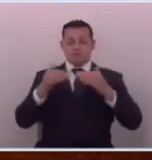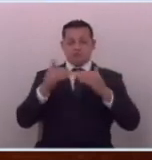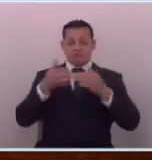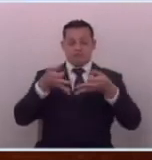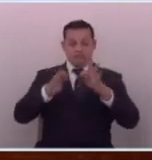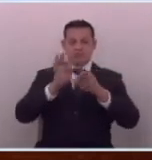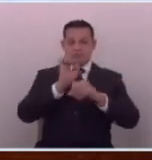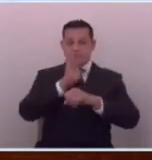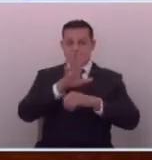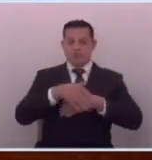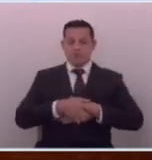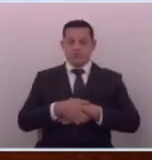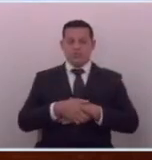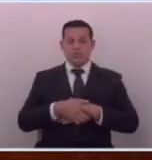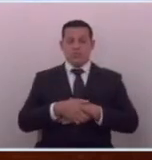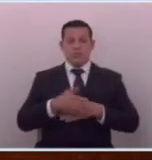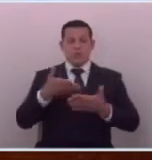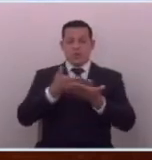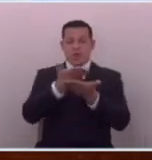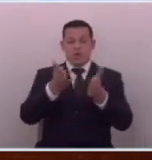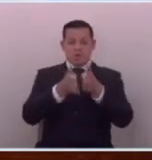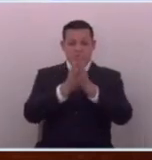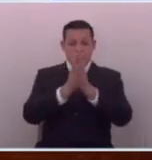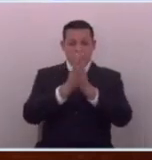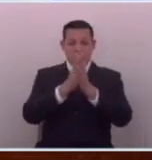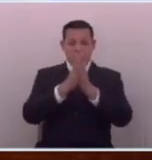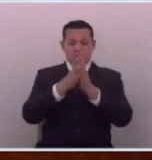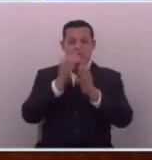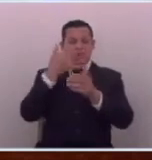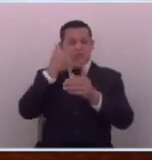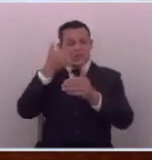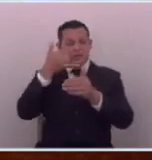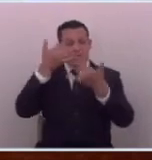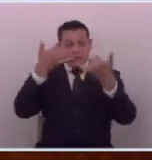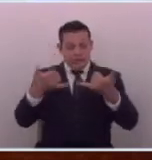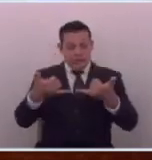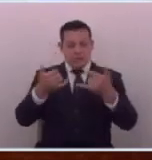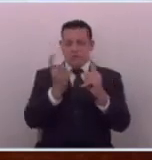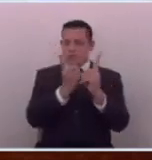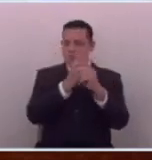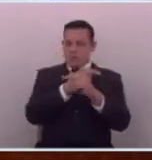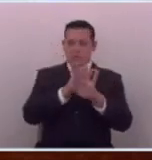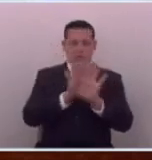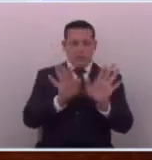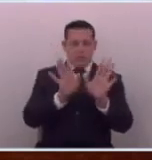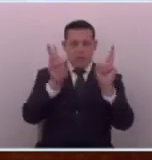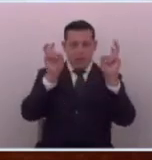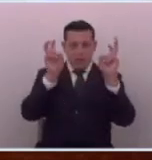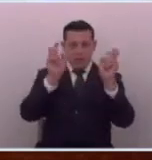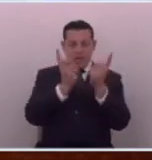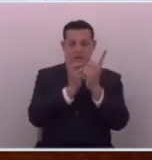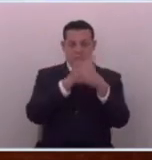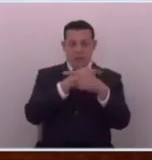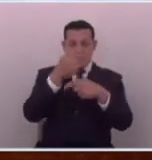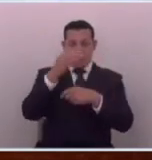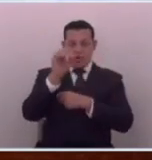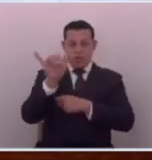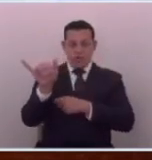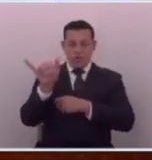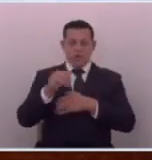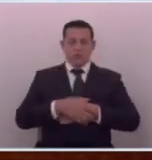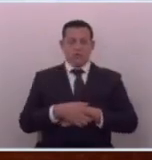cualquier similitud es pura coincidencia y se cambiaba el titular del diario de hoy